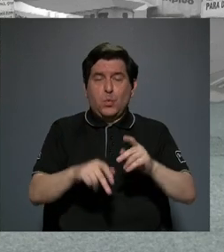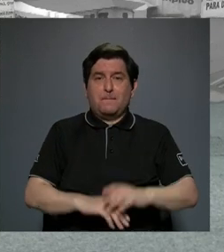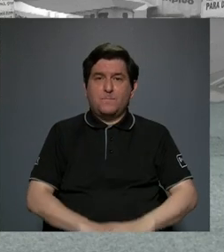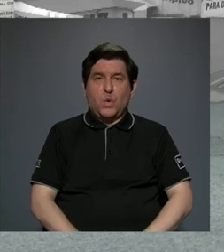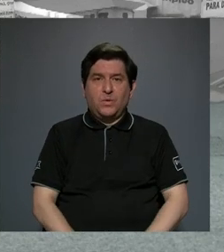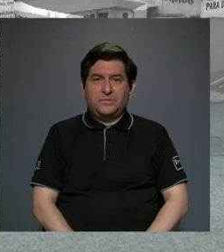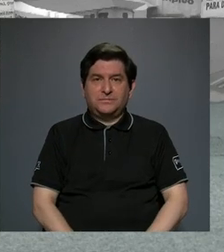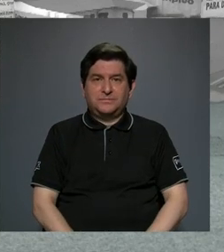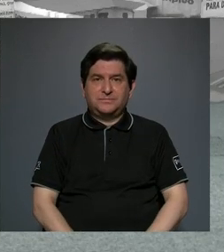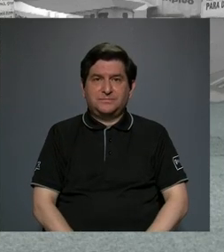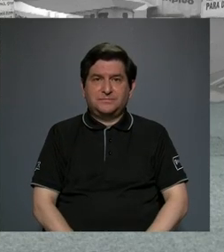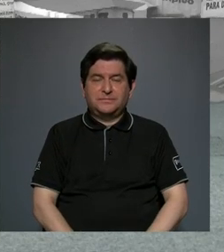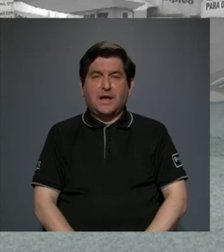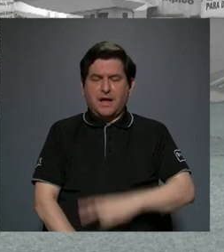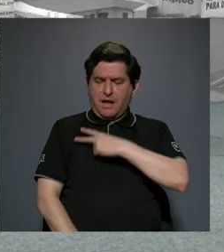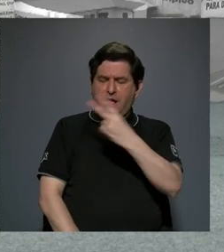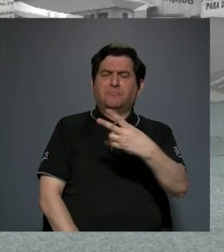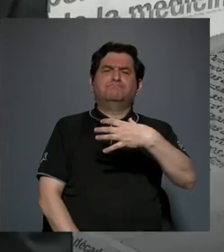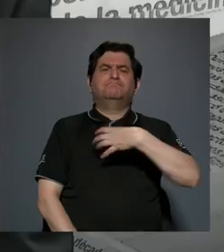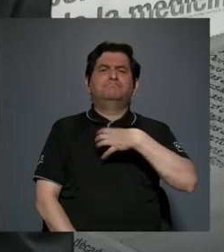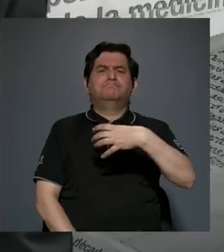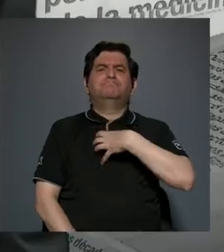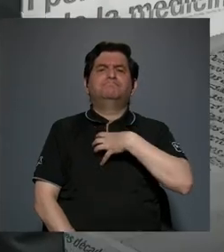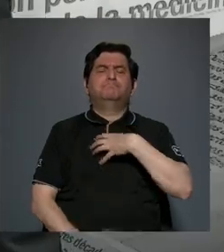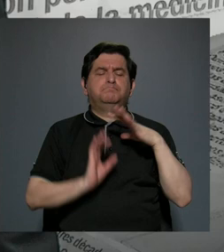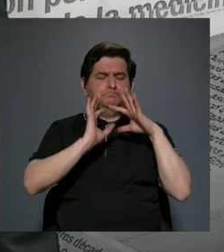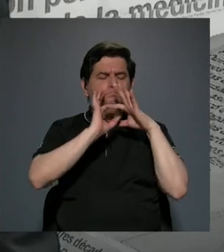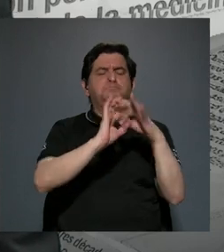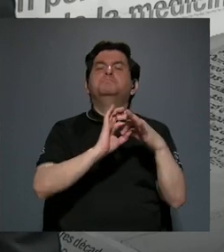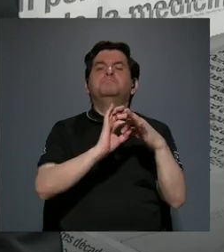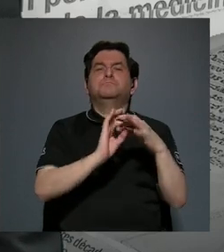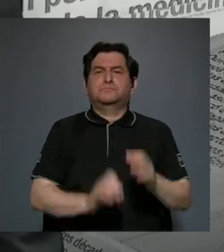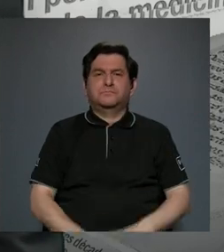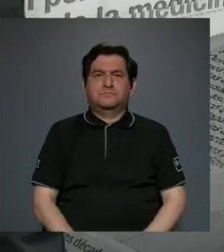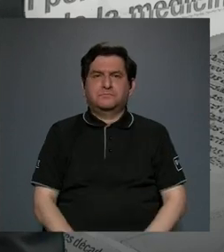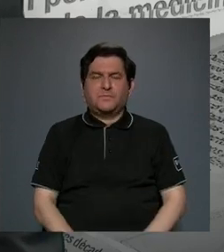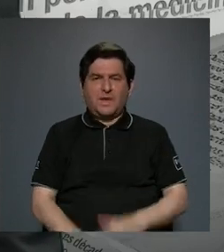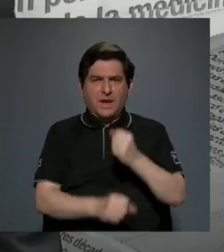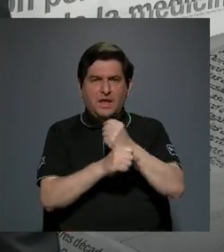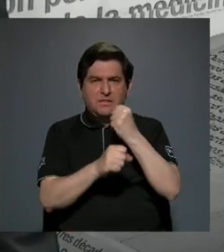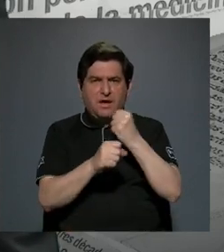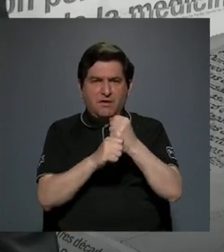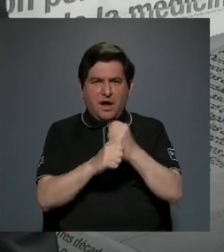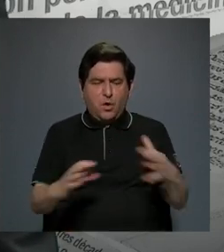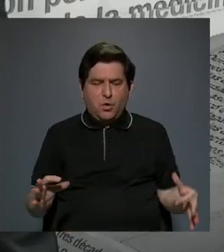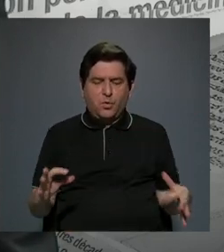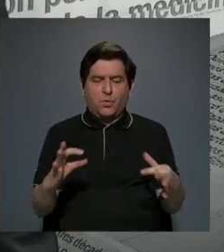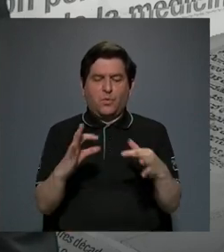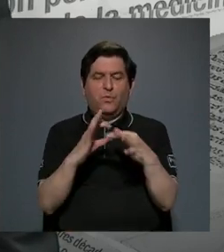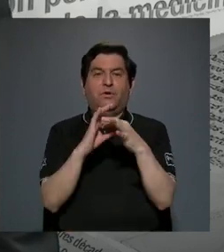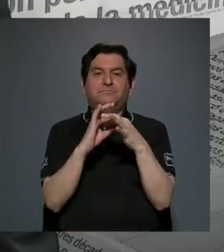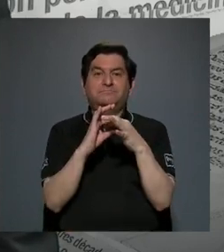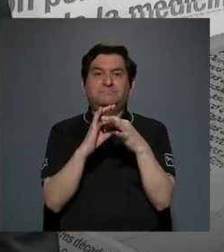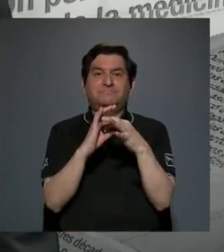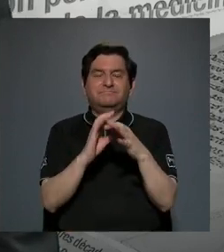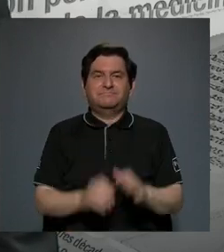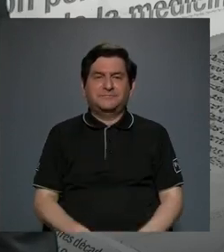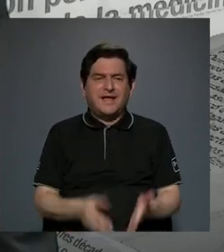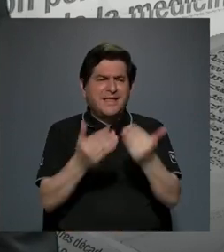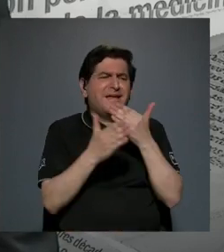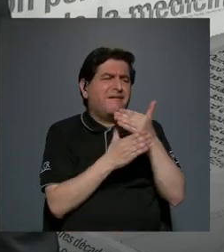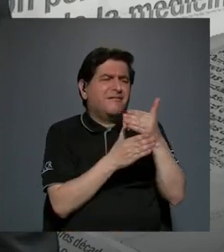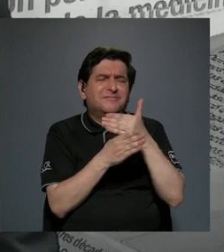por voluntad propia se unen para hacer algo en conjunto, ¿verdad? Que quieren